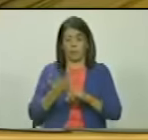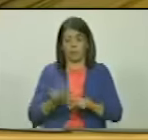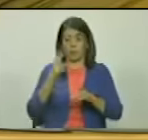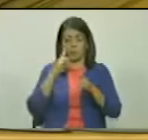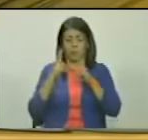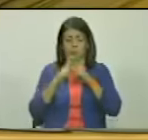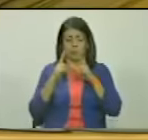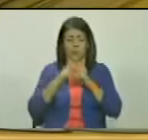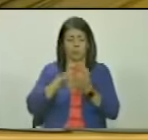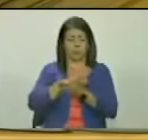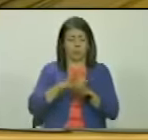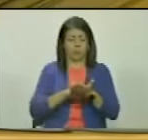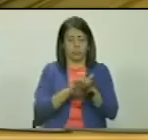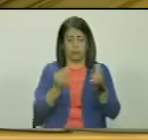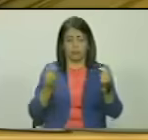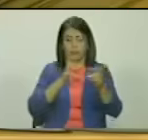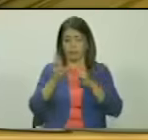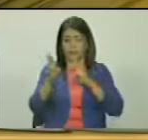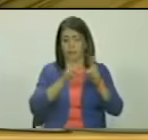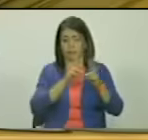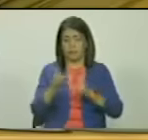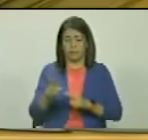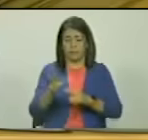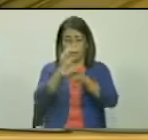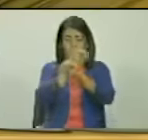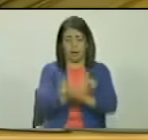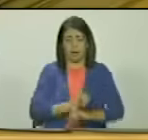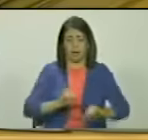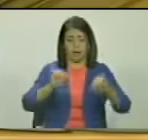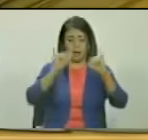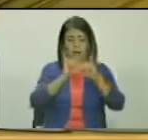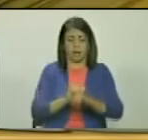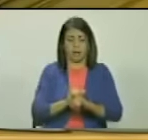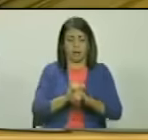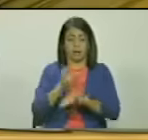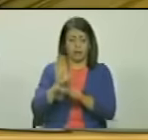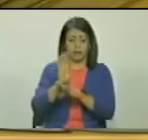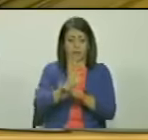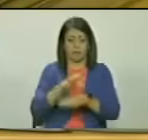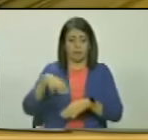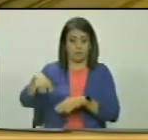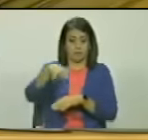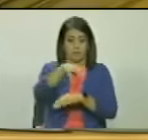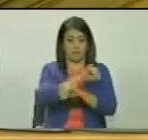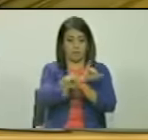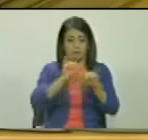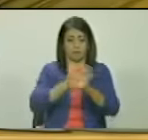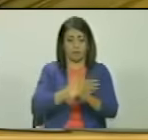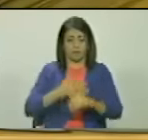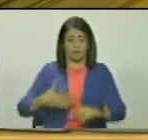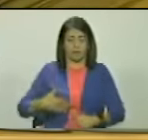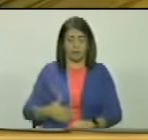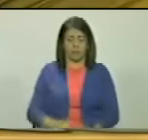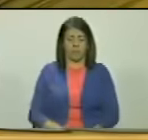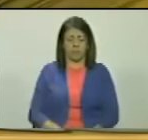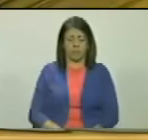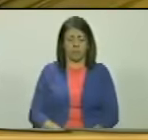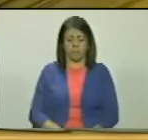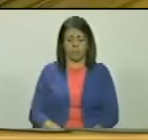conocer o resolver asuntos relacionados con su independencia e integridad territorial es todo ciudadano presidente